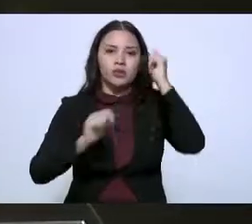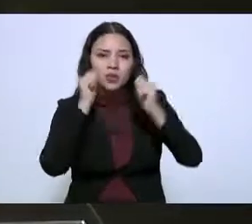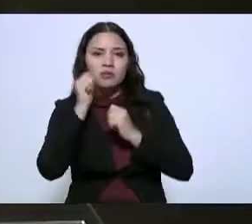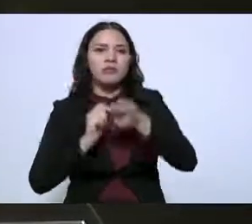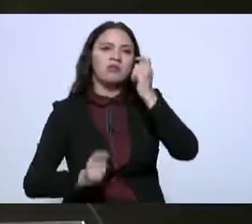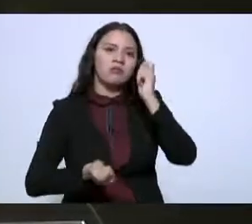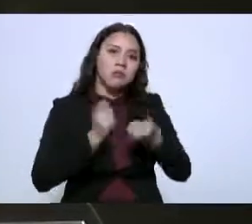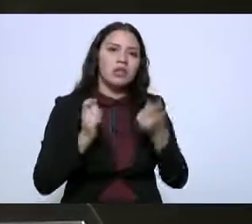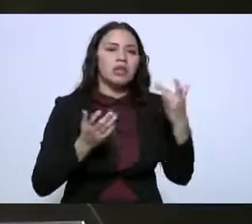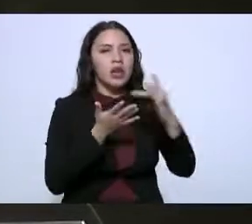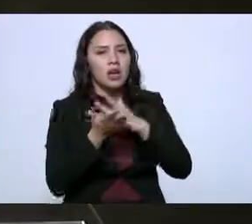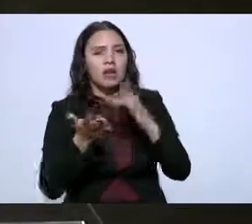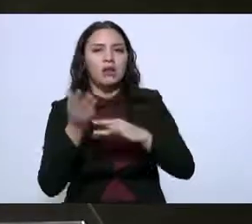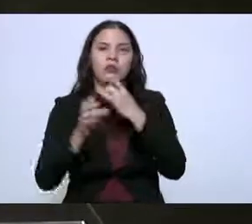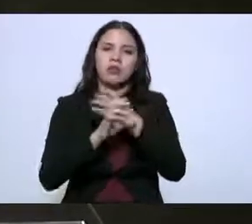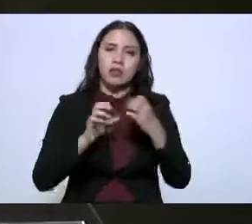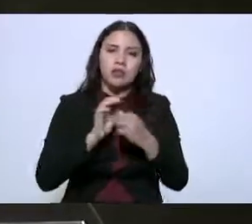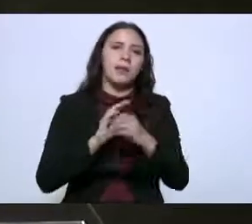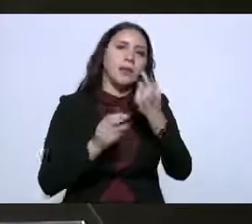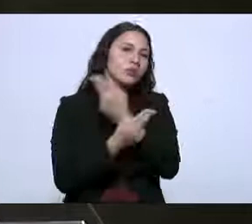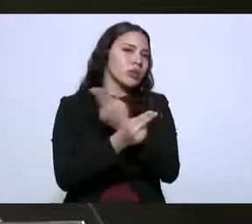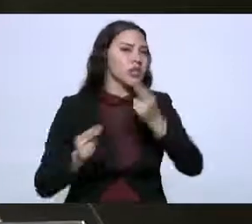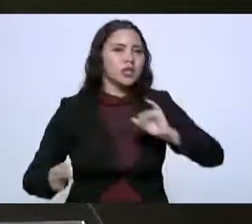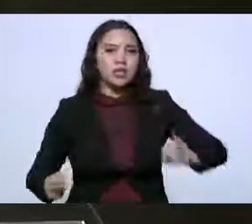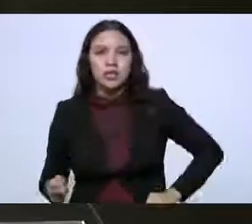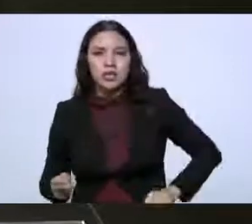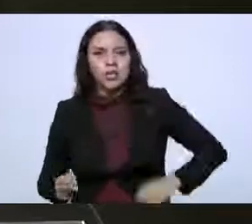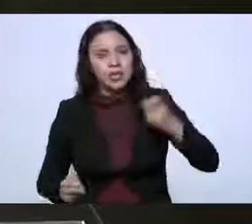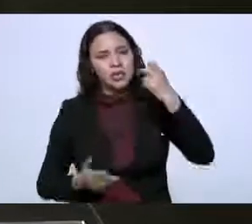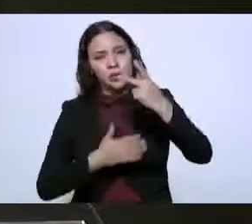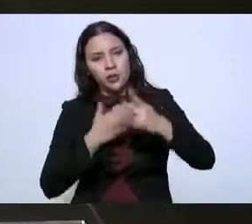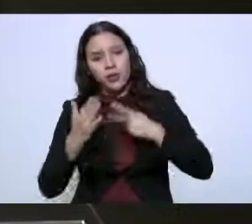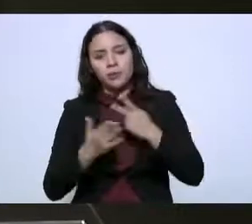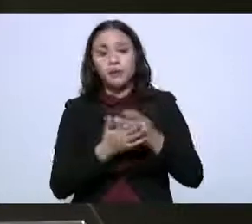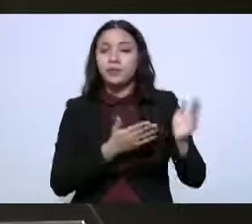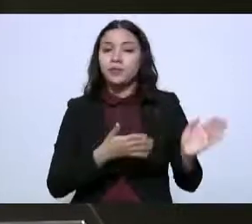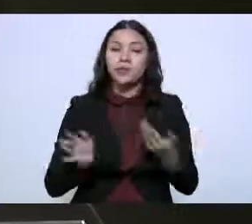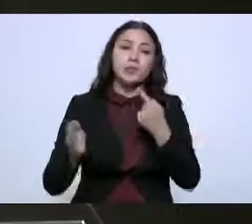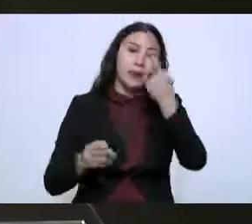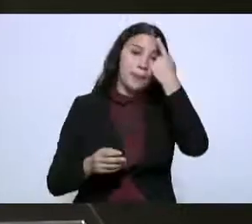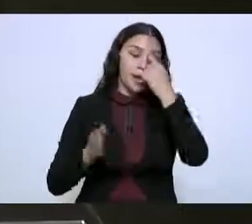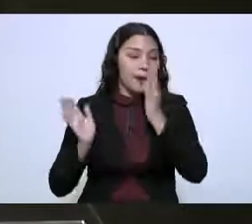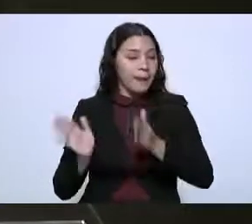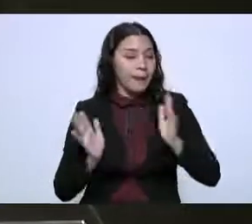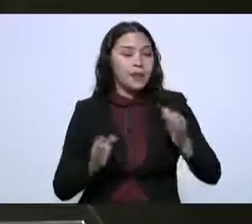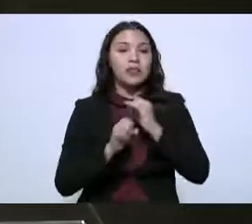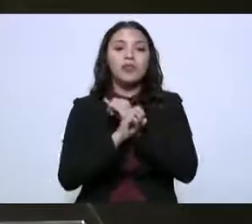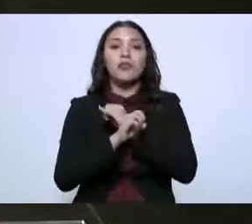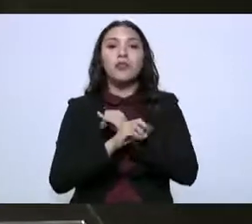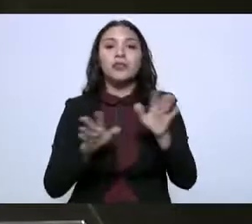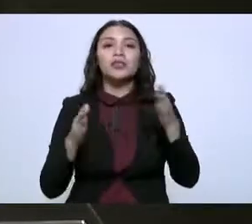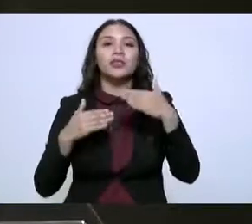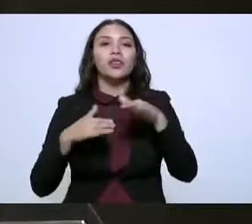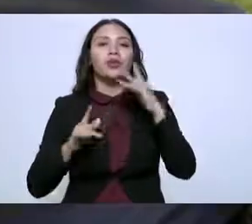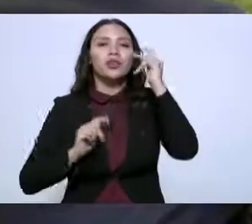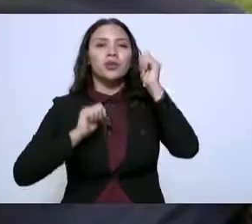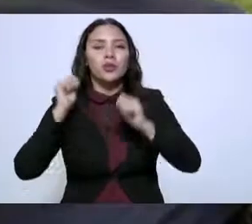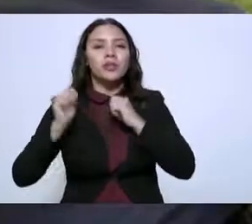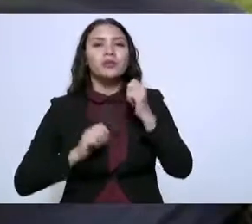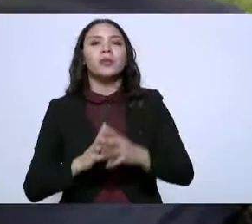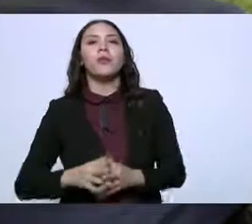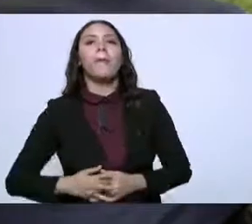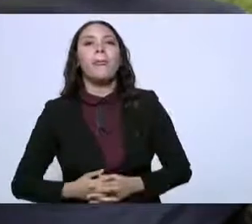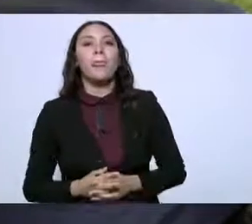los interesados que estén en este programa en materia de planeación e información turística